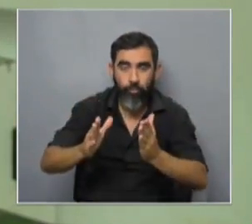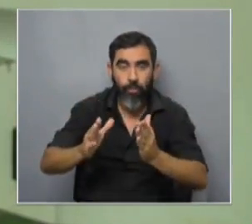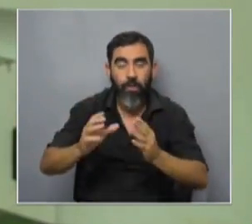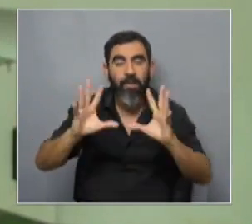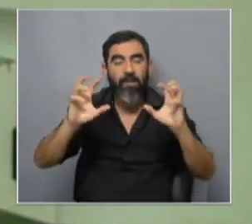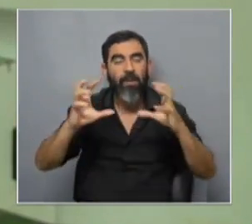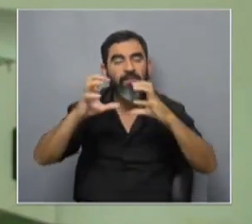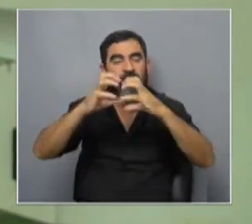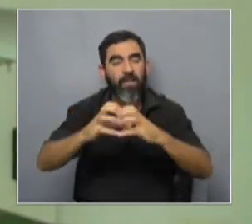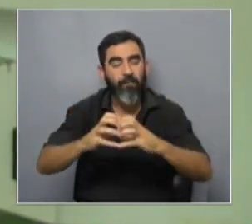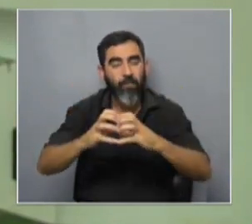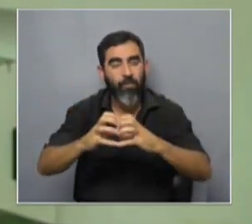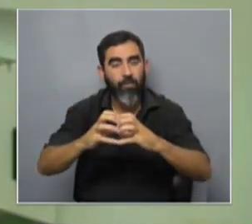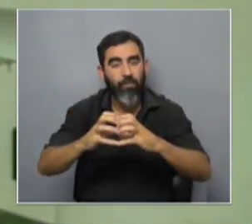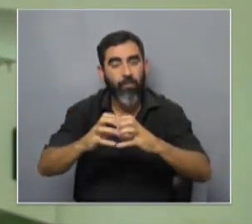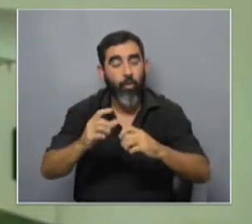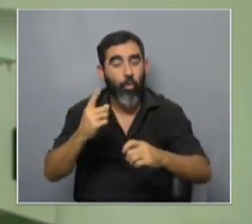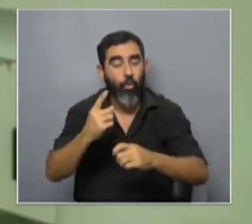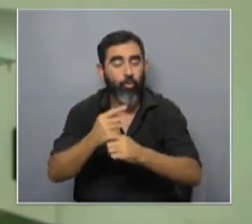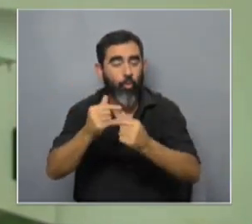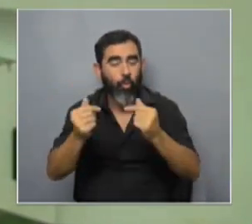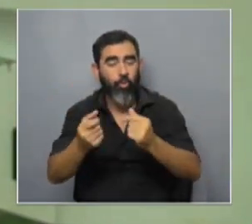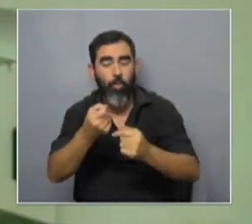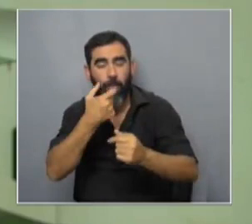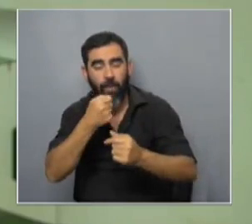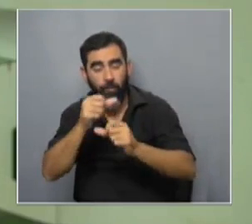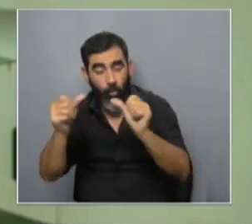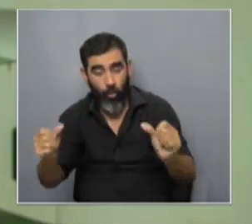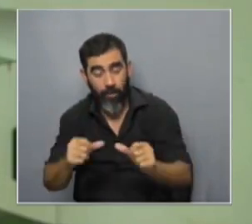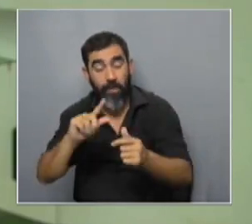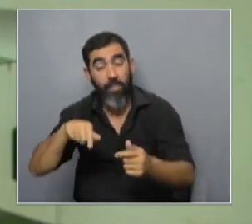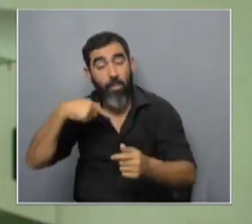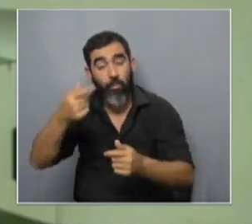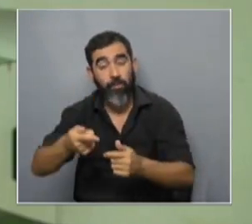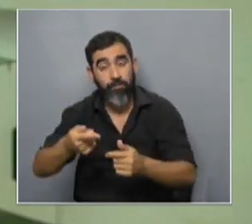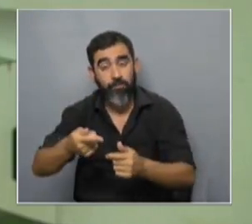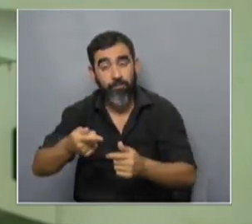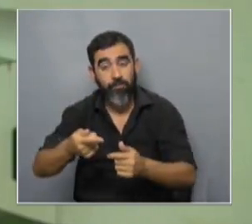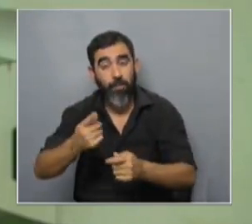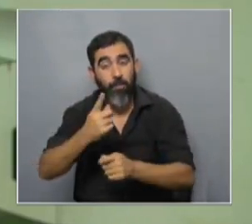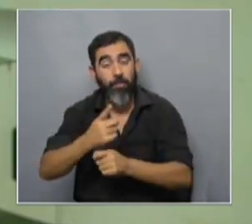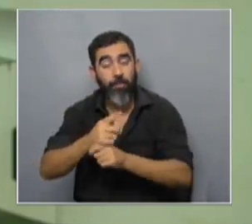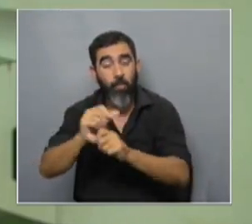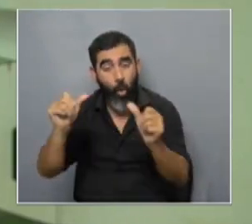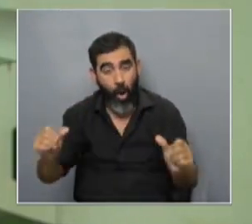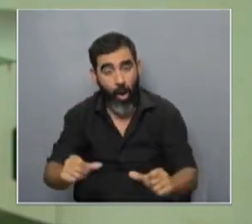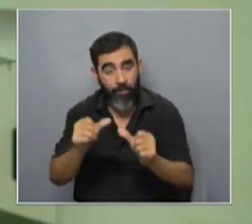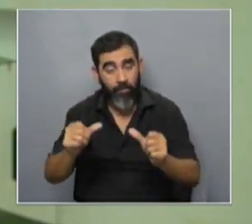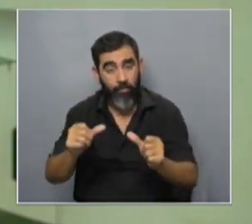cerebral es un antivartiginoso que bueno luego eso el principio activo se lo